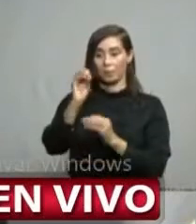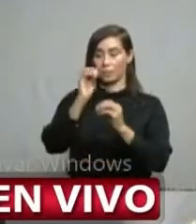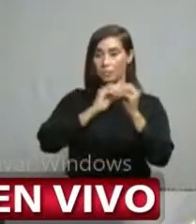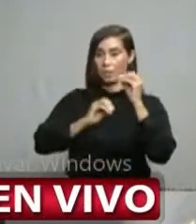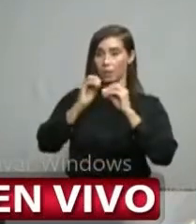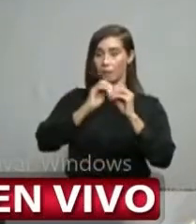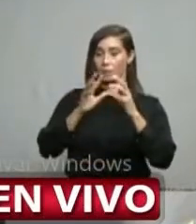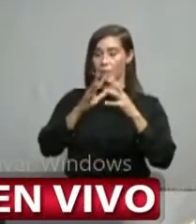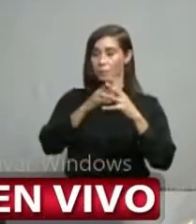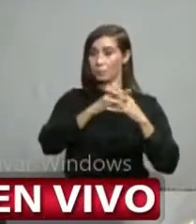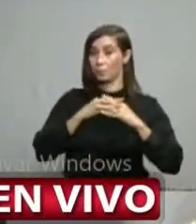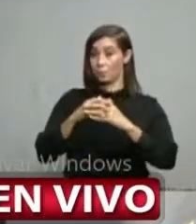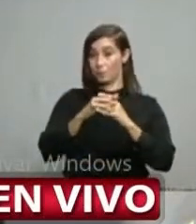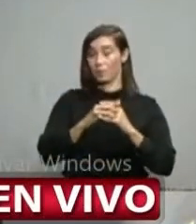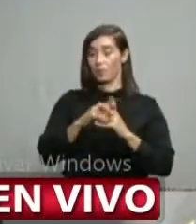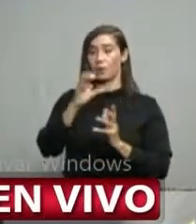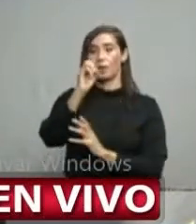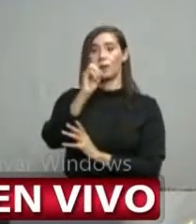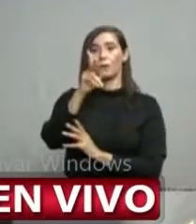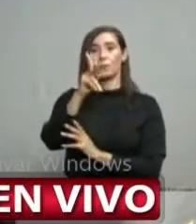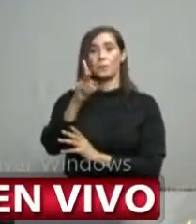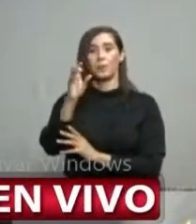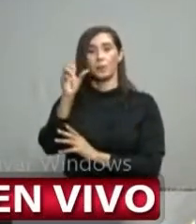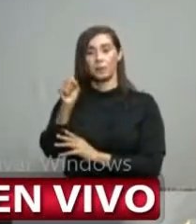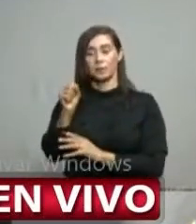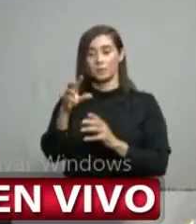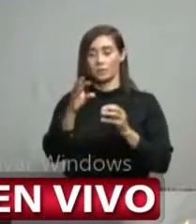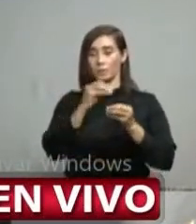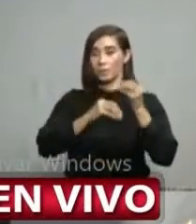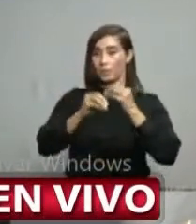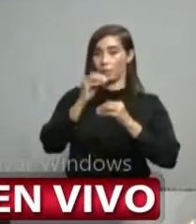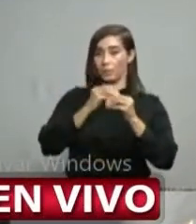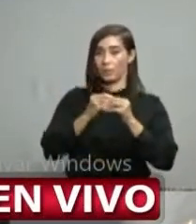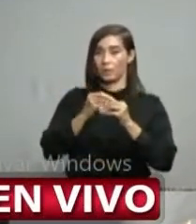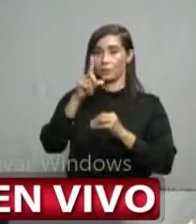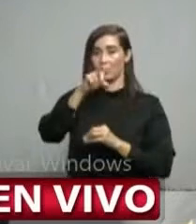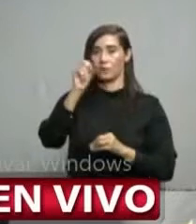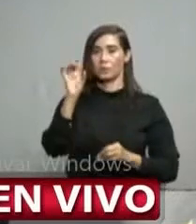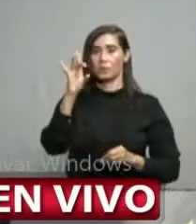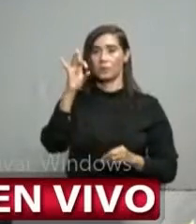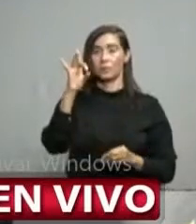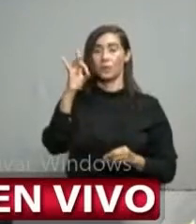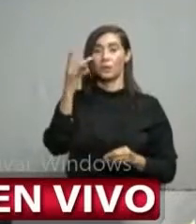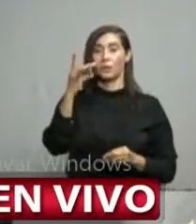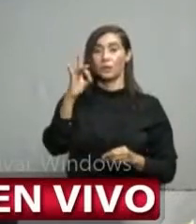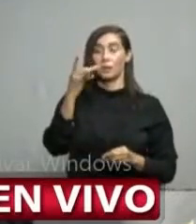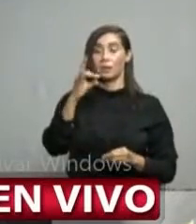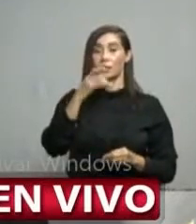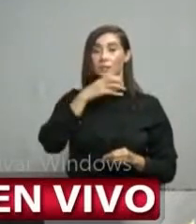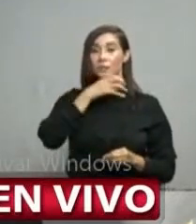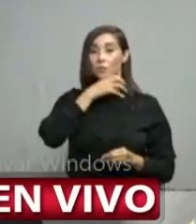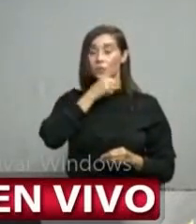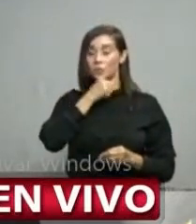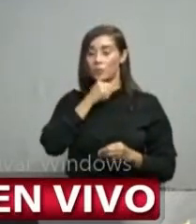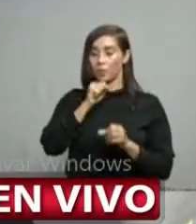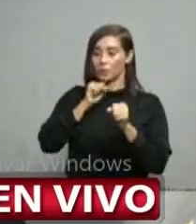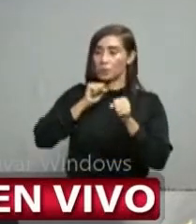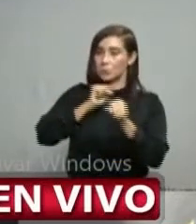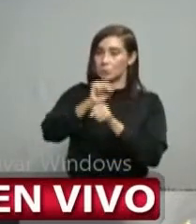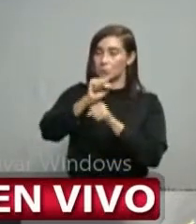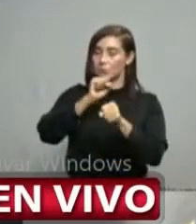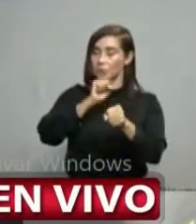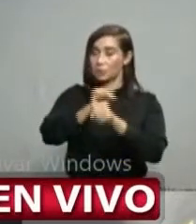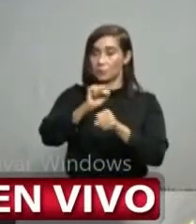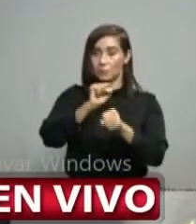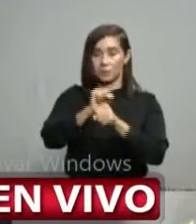Unidas y la organización panamericana una organización con 118 años de vida institucional